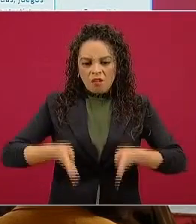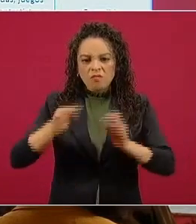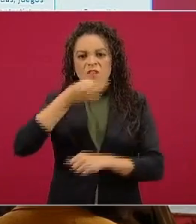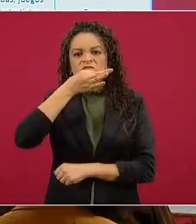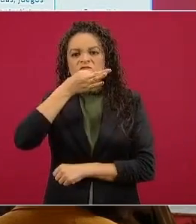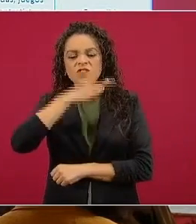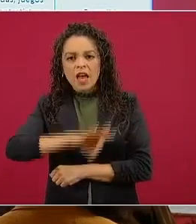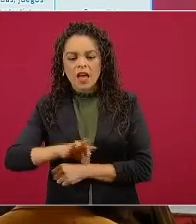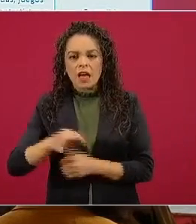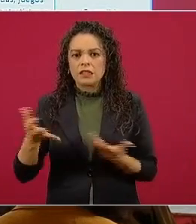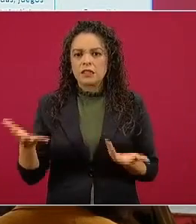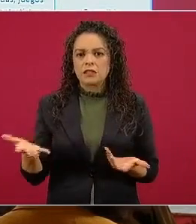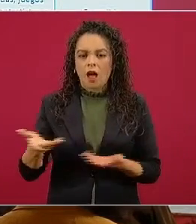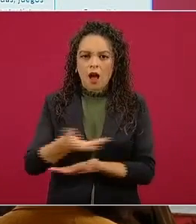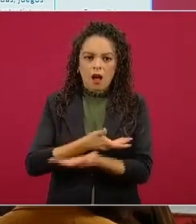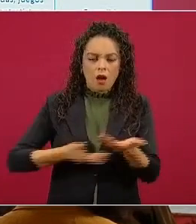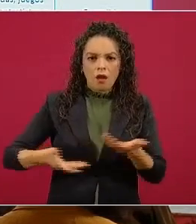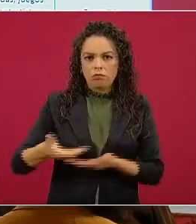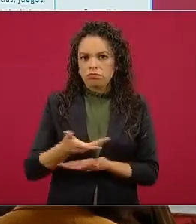una